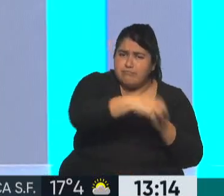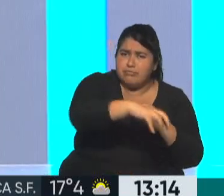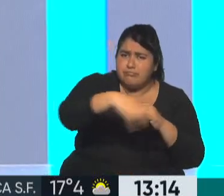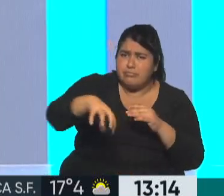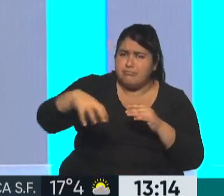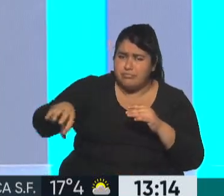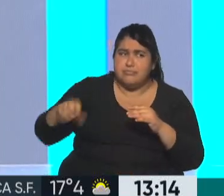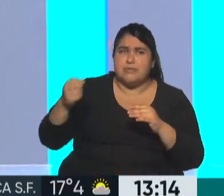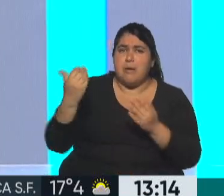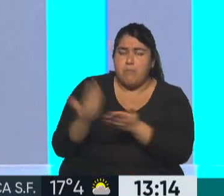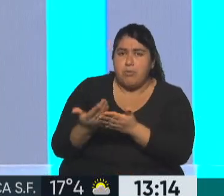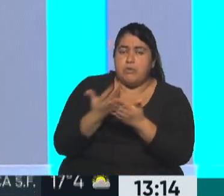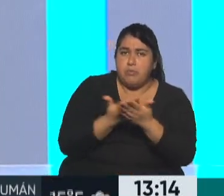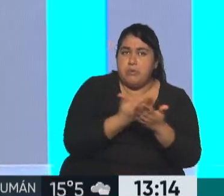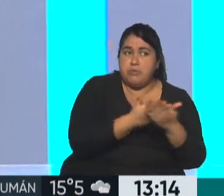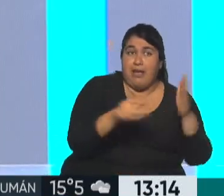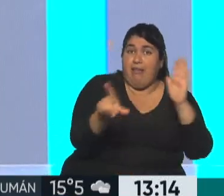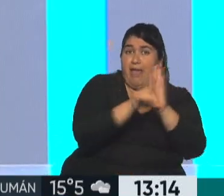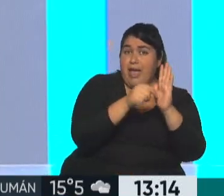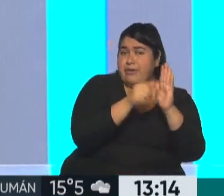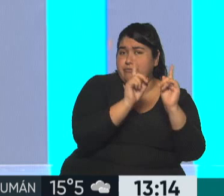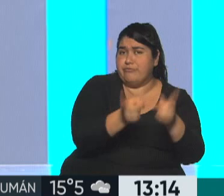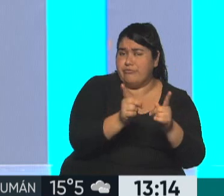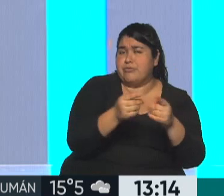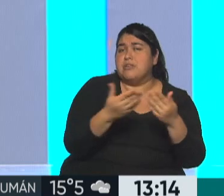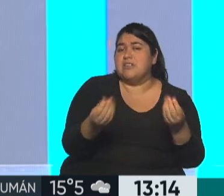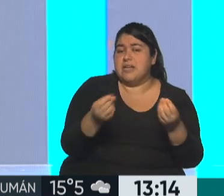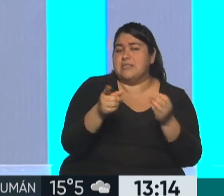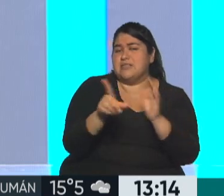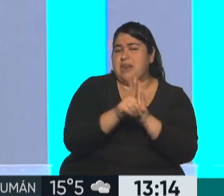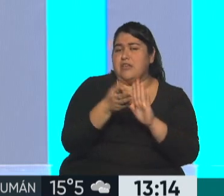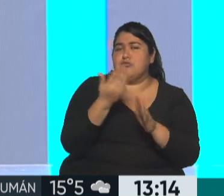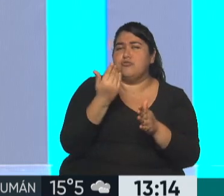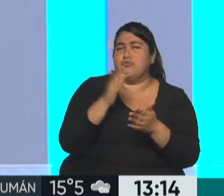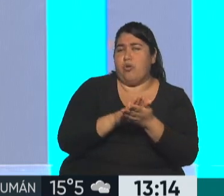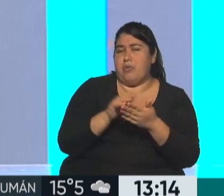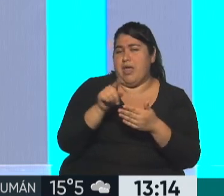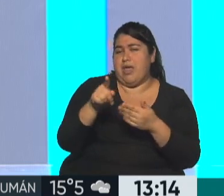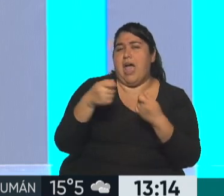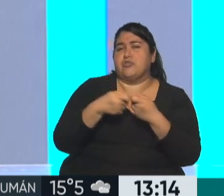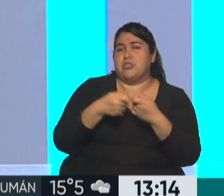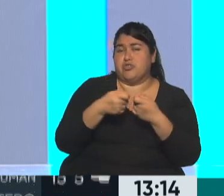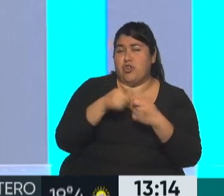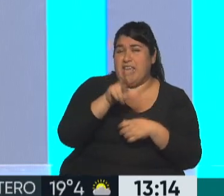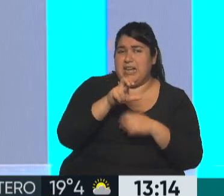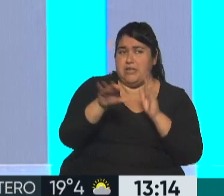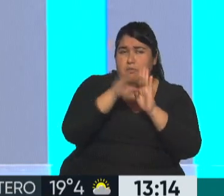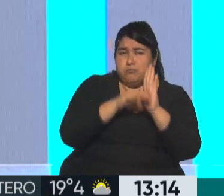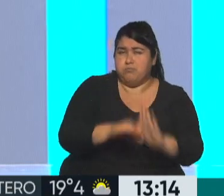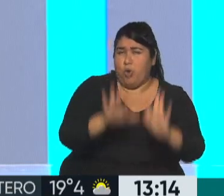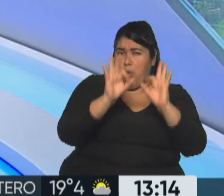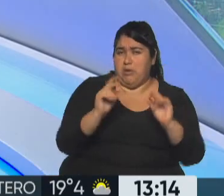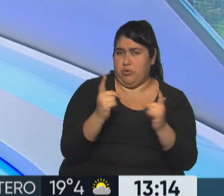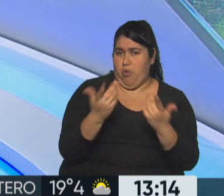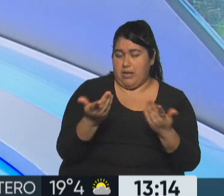ley que está vigente, que desde la visión de los inquilinos es insuficiente y sectores